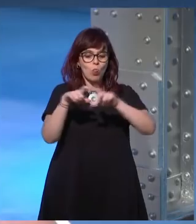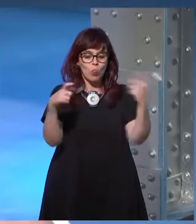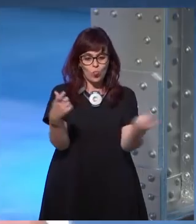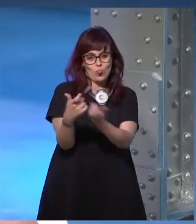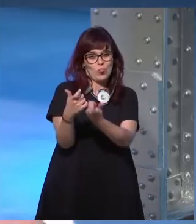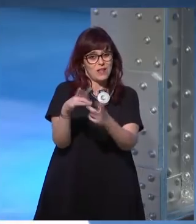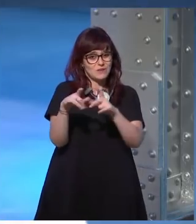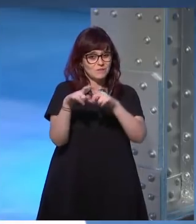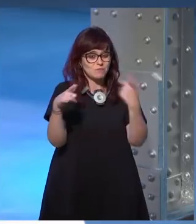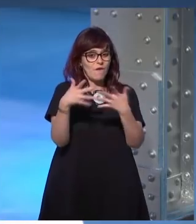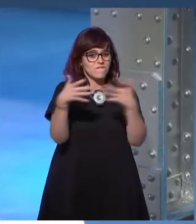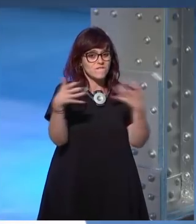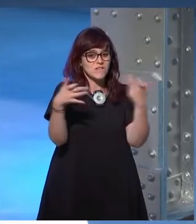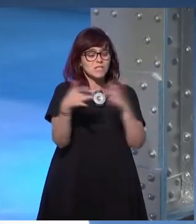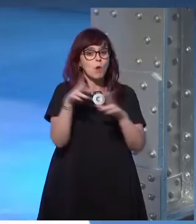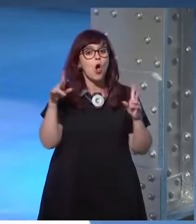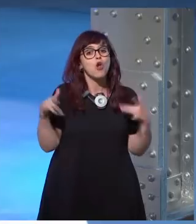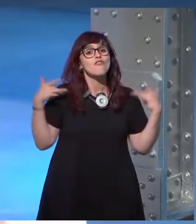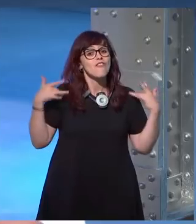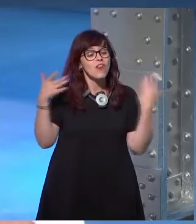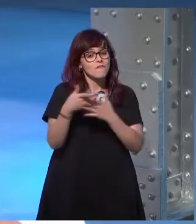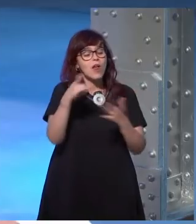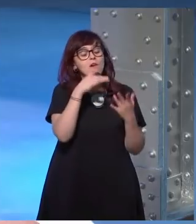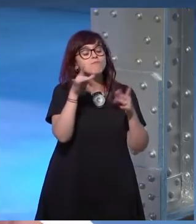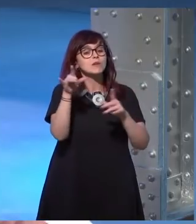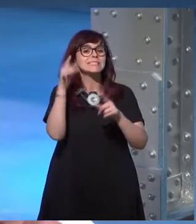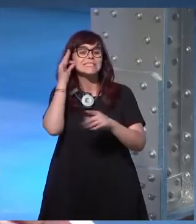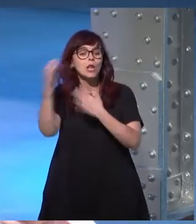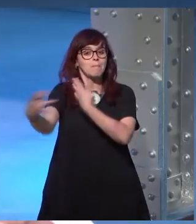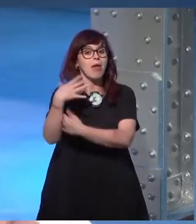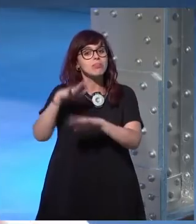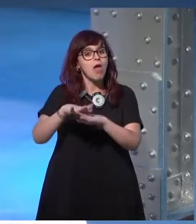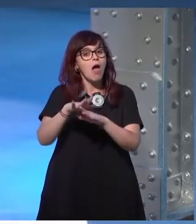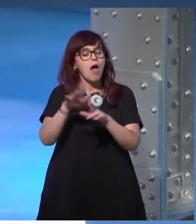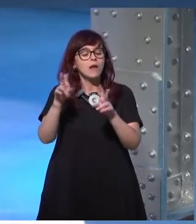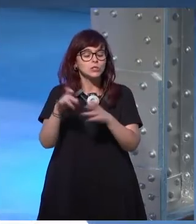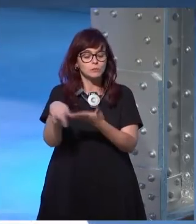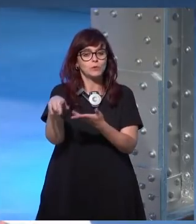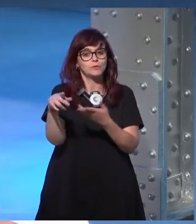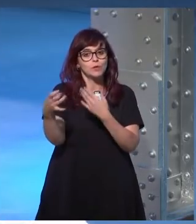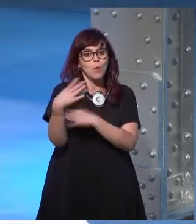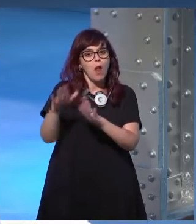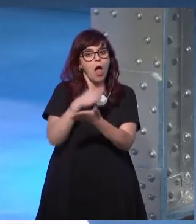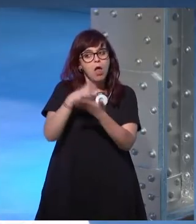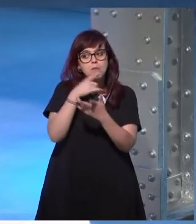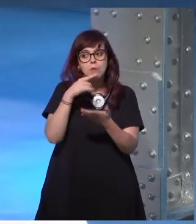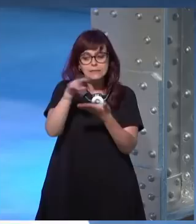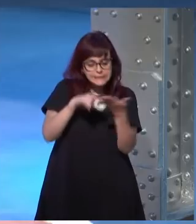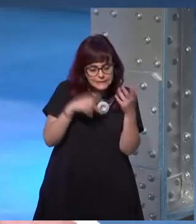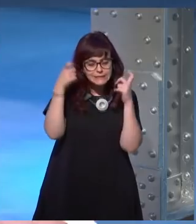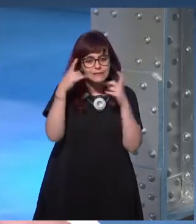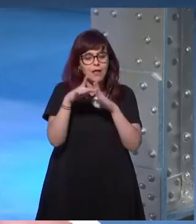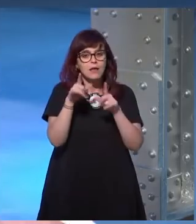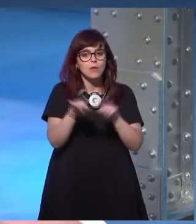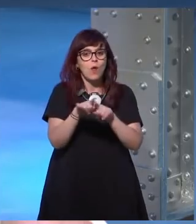cuando una escritora novel me envía su novela pues trato de leerlo y escribir una